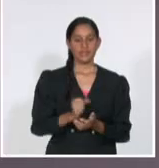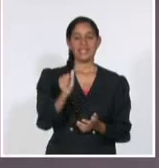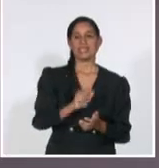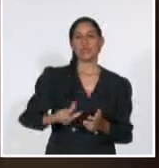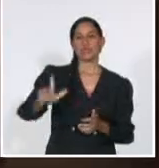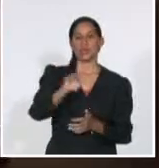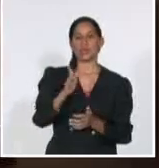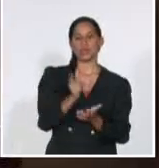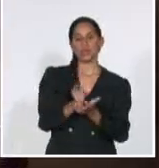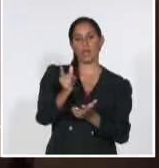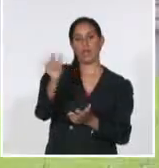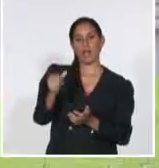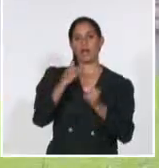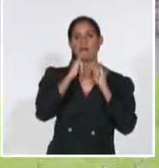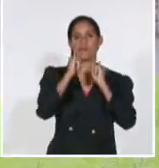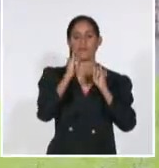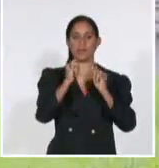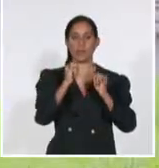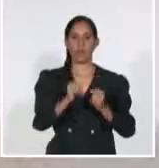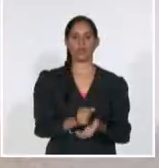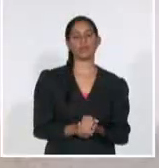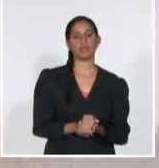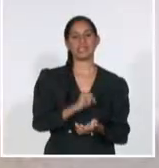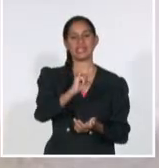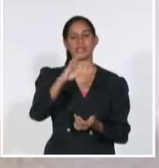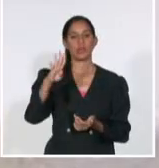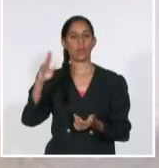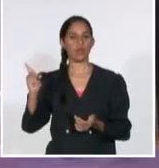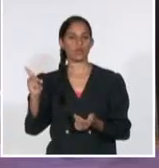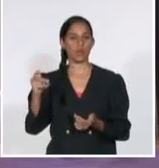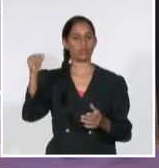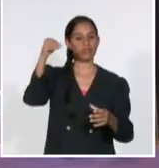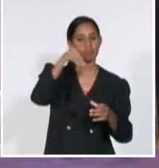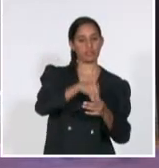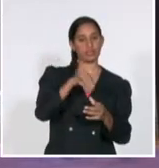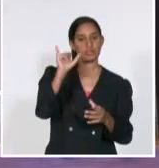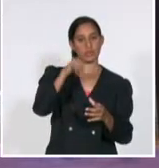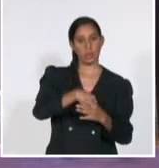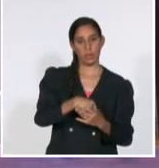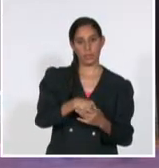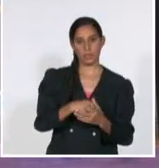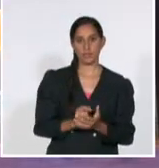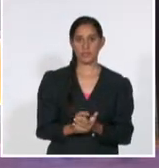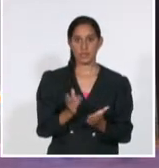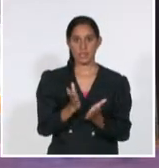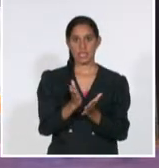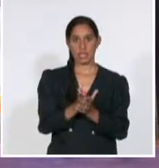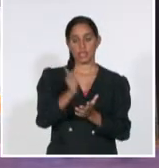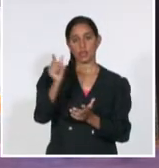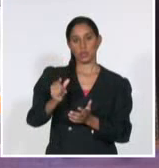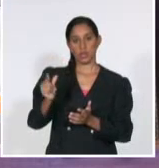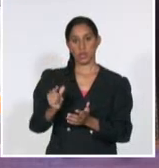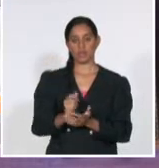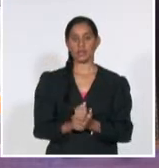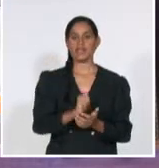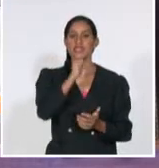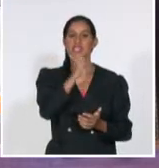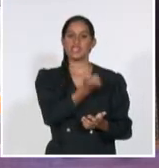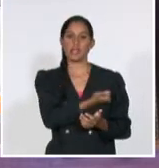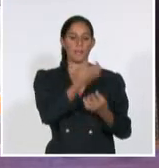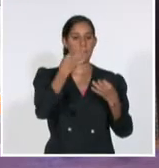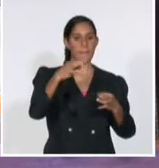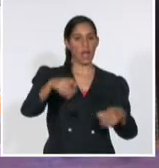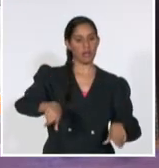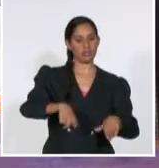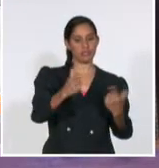53.344 egresados. Cuando se emite el plan en el mes de diciembre tenemos la responsabilidad de